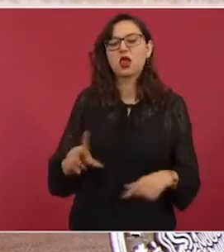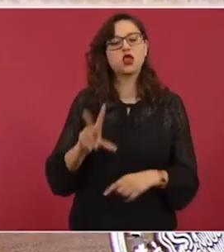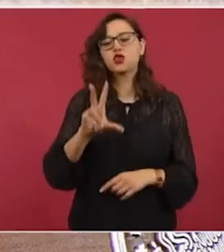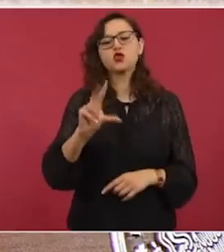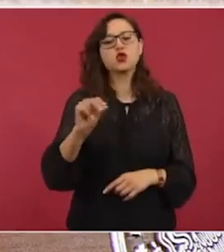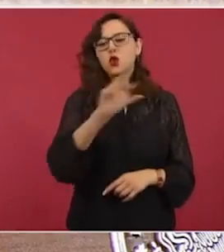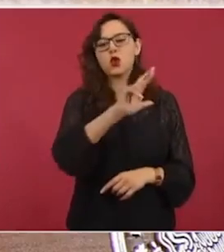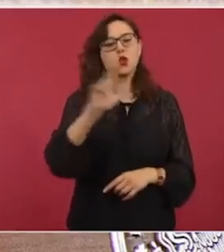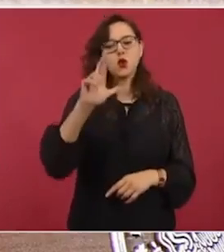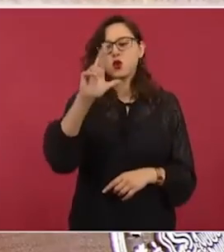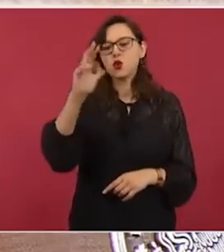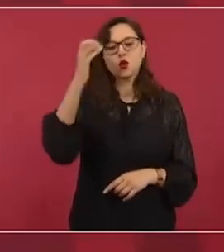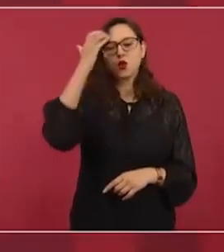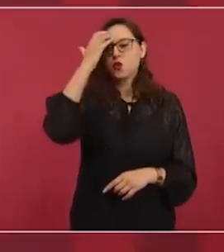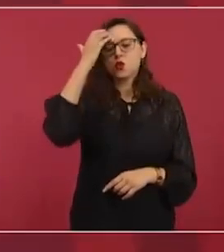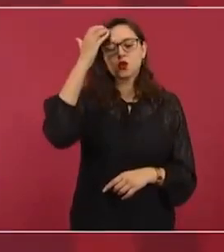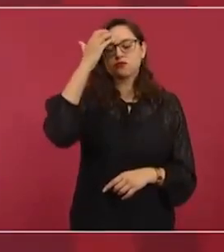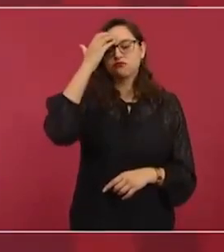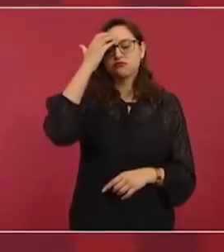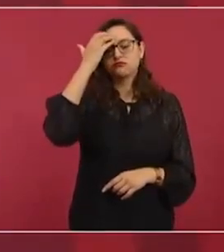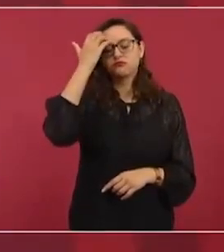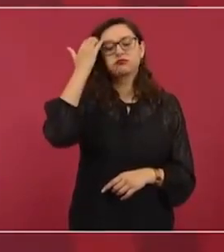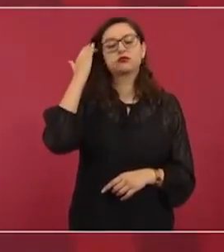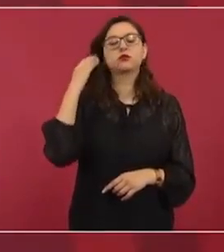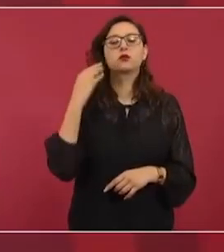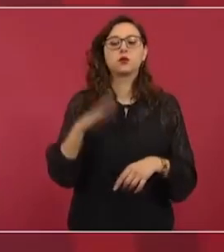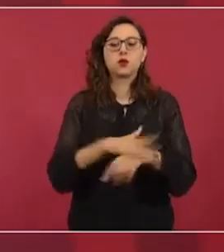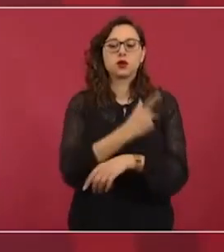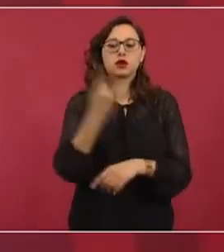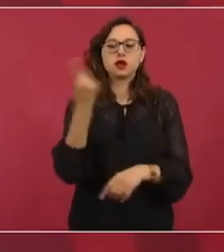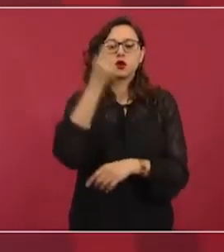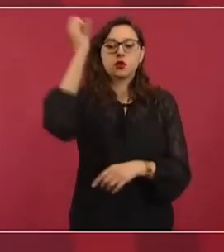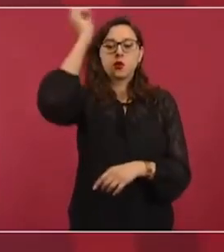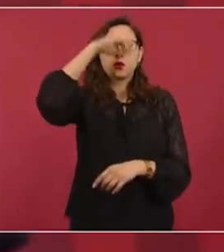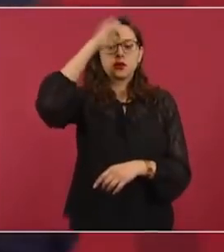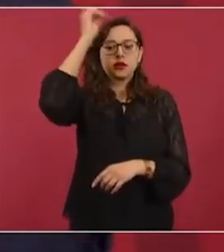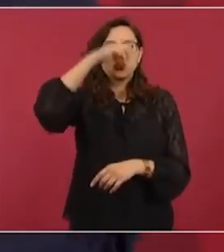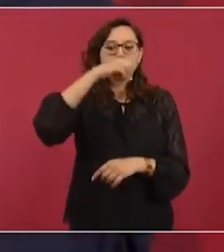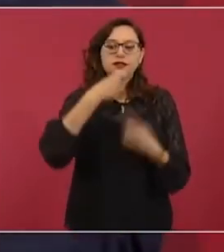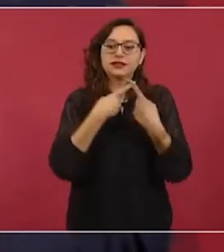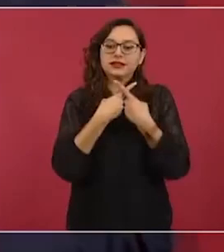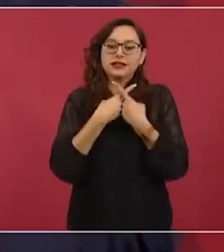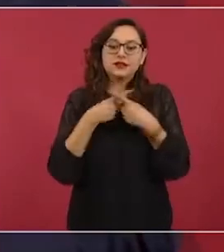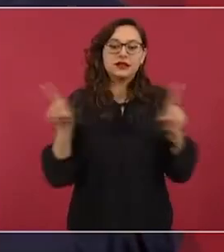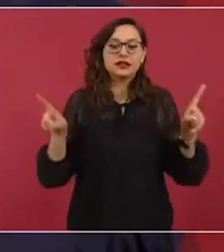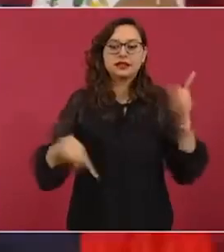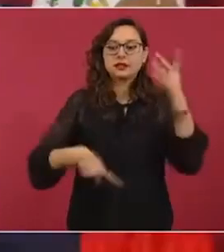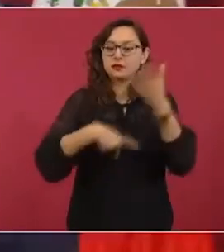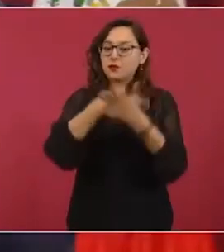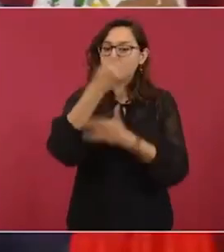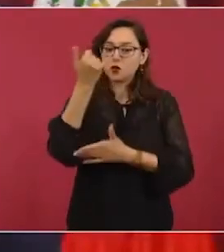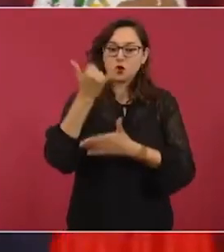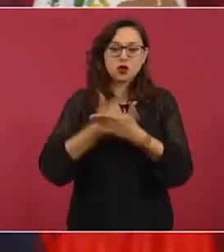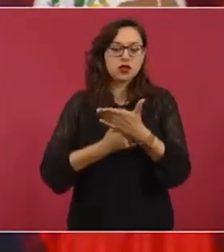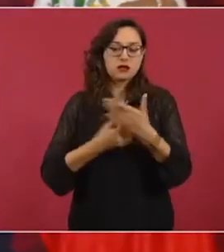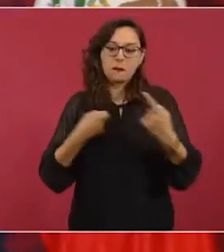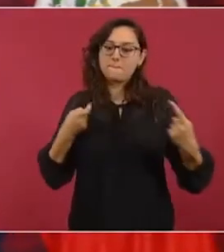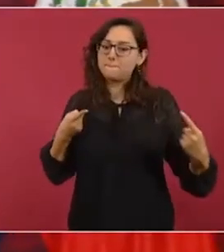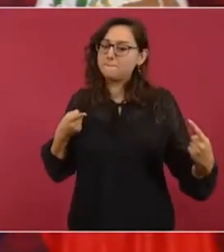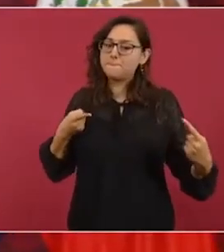porque somos distintos, son dos proyectos distintos, contrapuestos de nación.